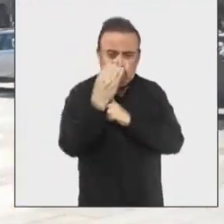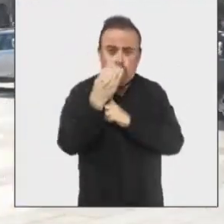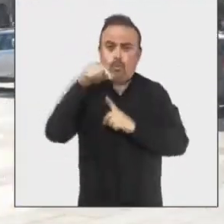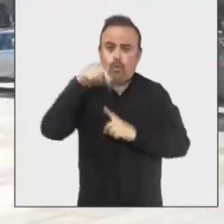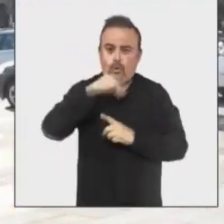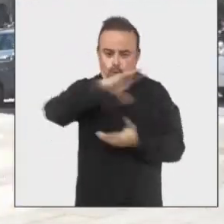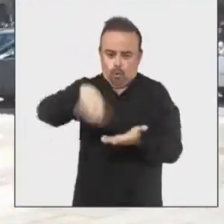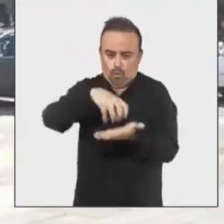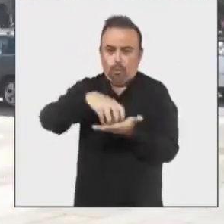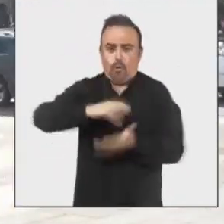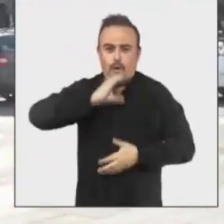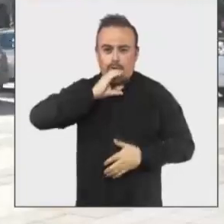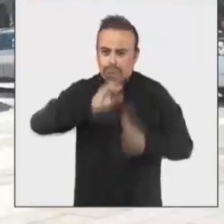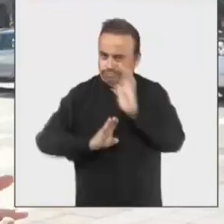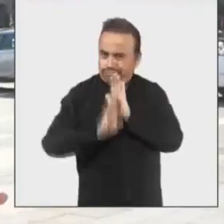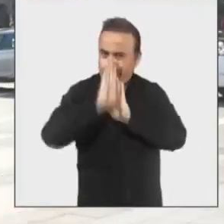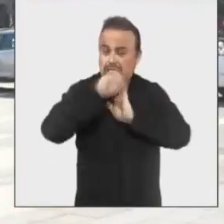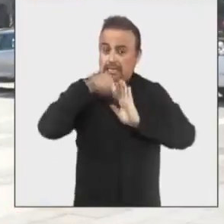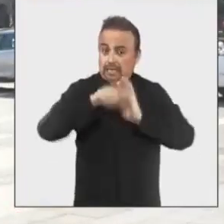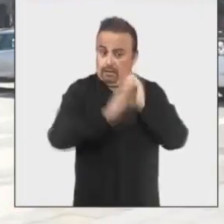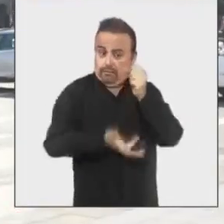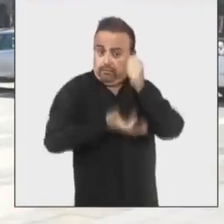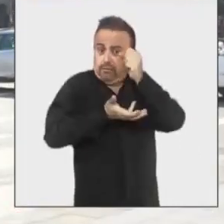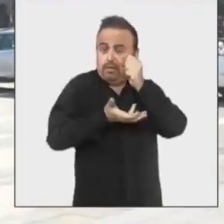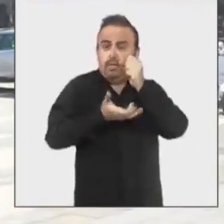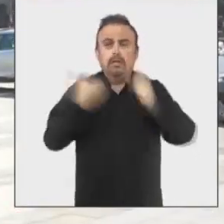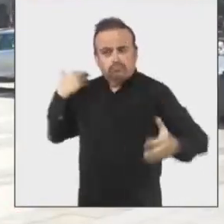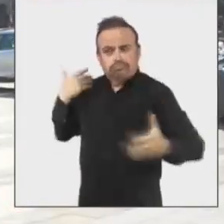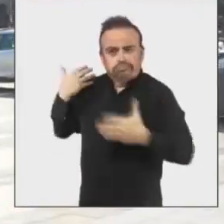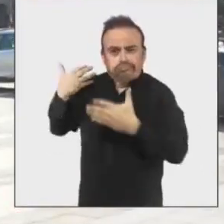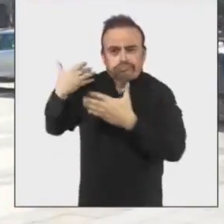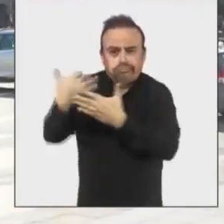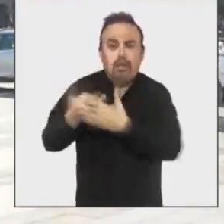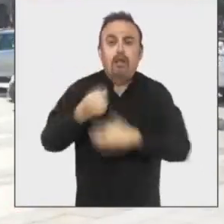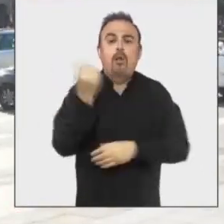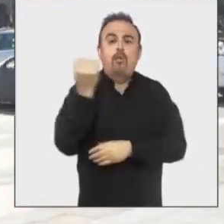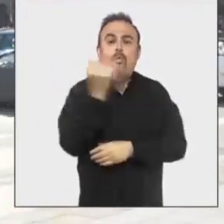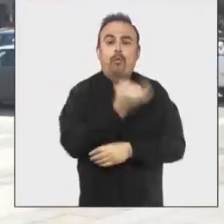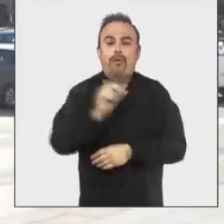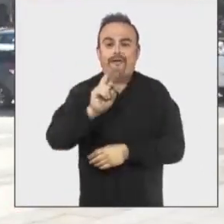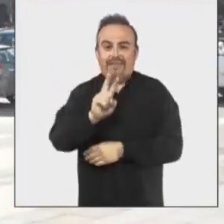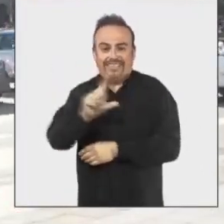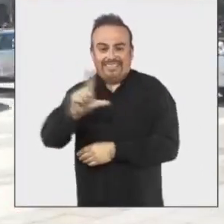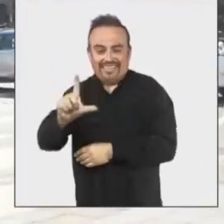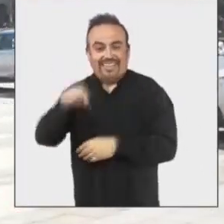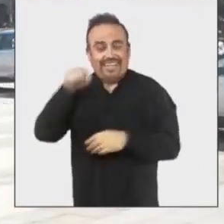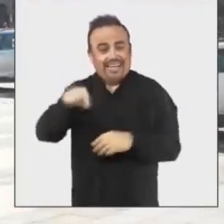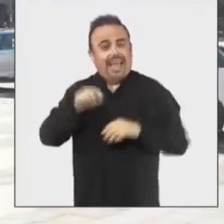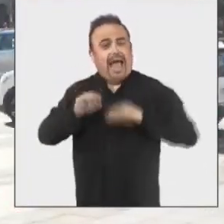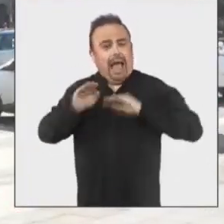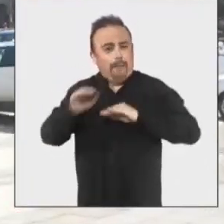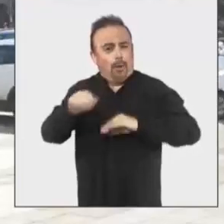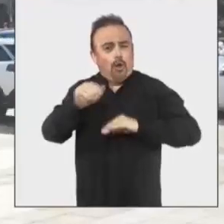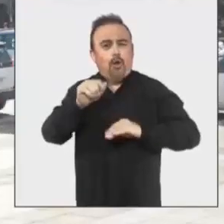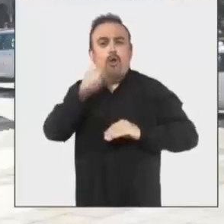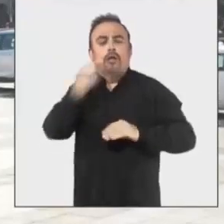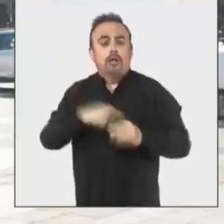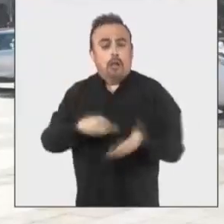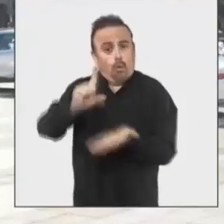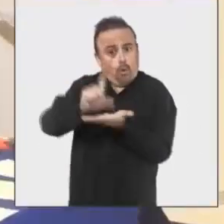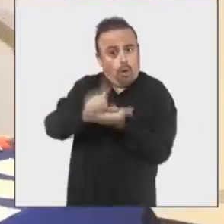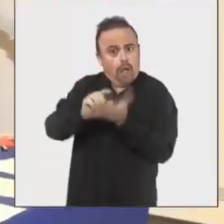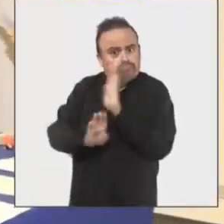de la Comuna Penquista. Este fondo ya va en su versión número 27, apoyando el desarrollo cultural local.